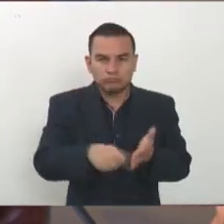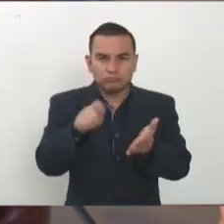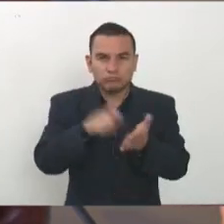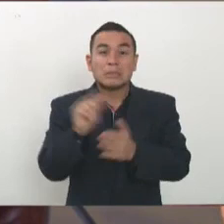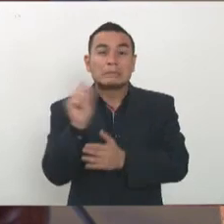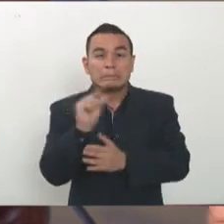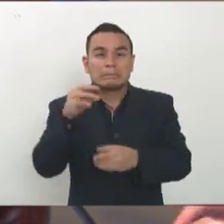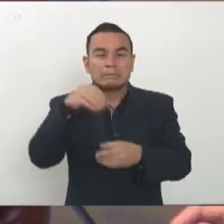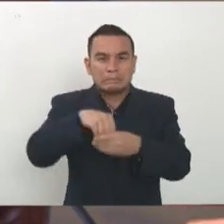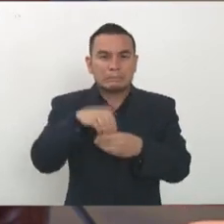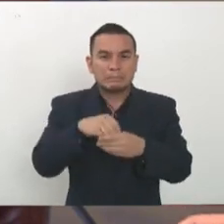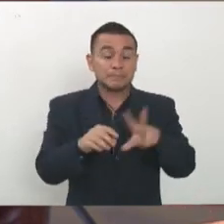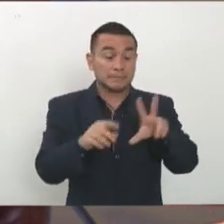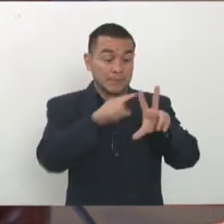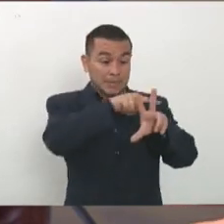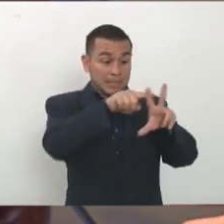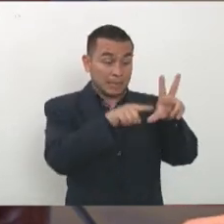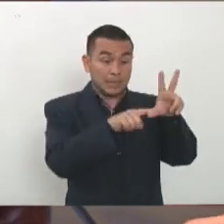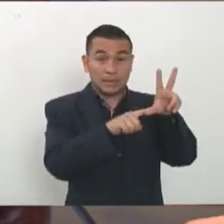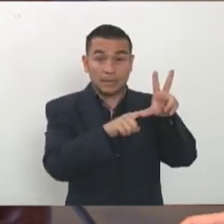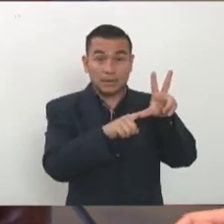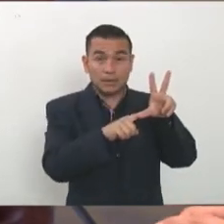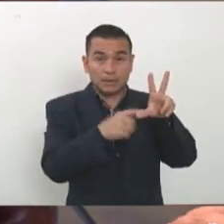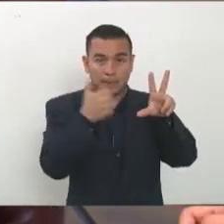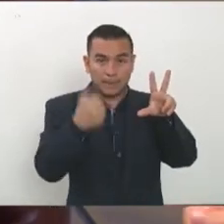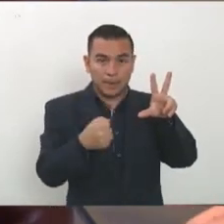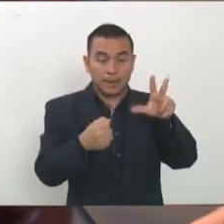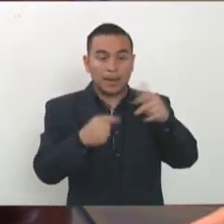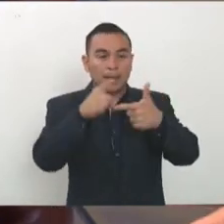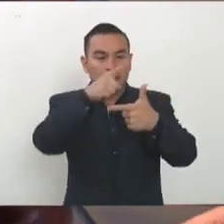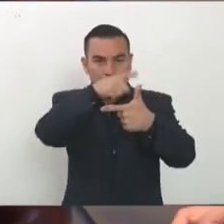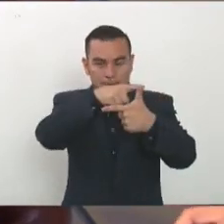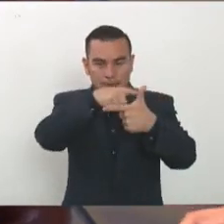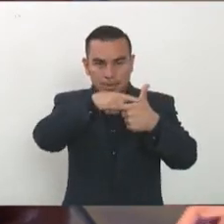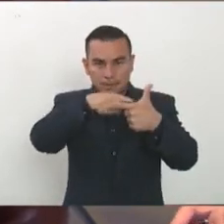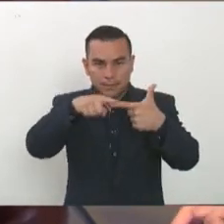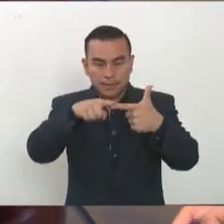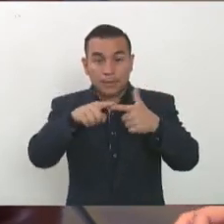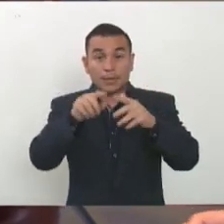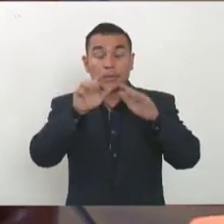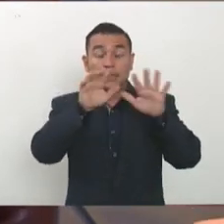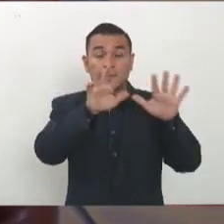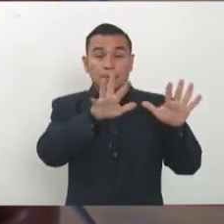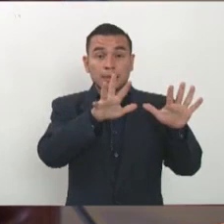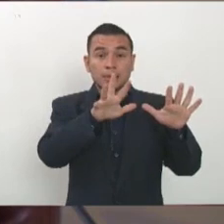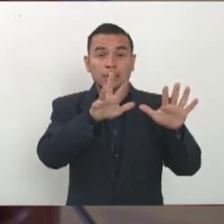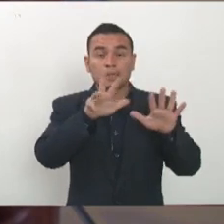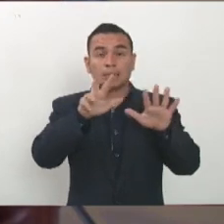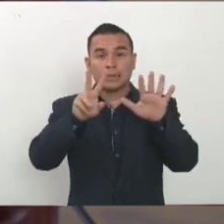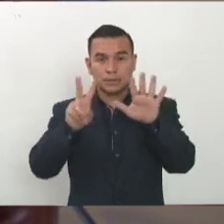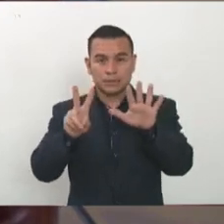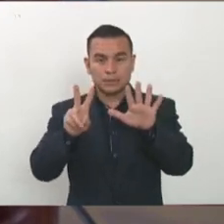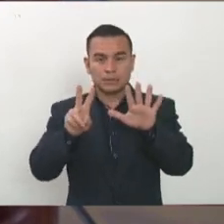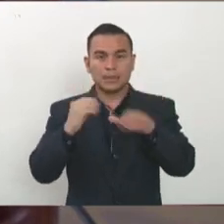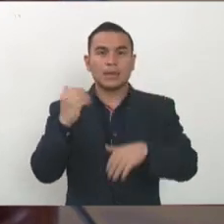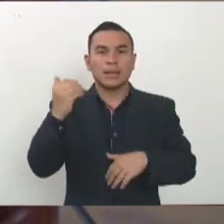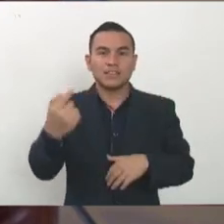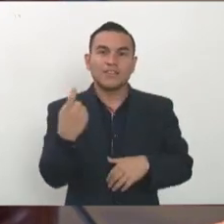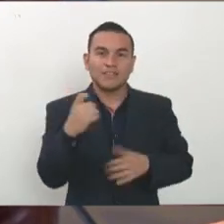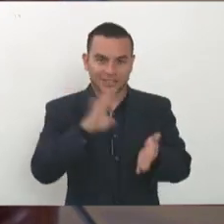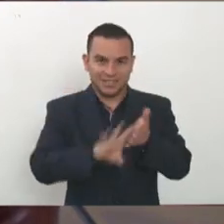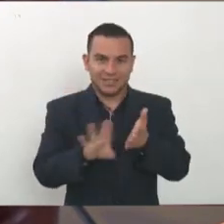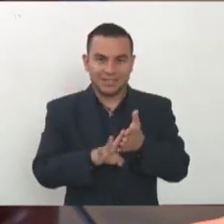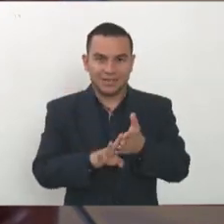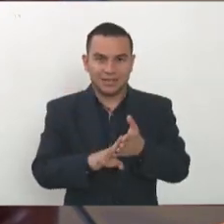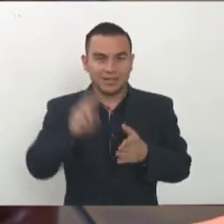los tres meses serán diluidos sin intereses ni mora en los 17 años que restan ahí no lo sentirá casi nada si el